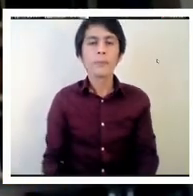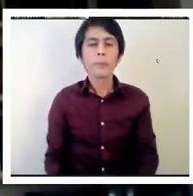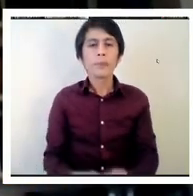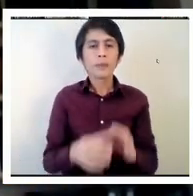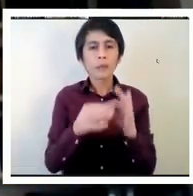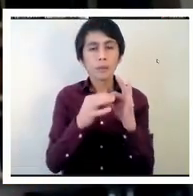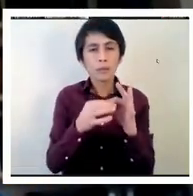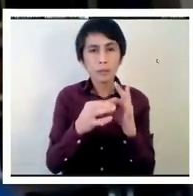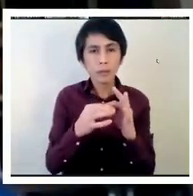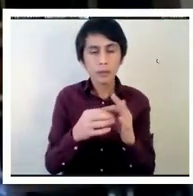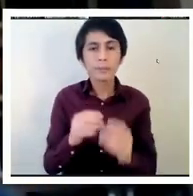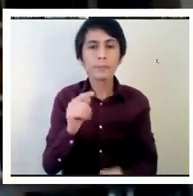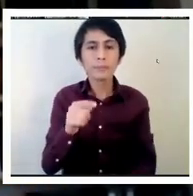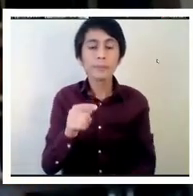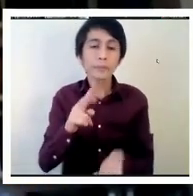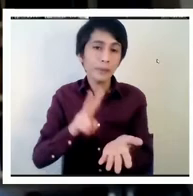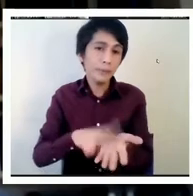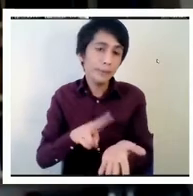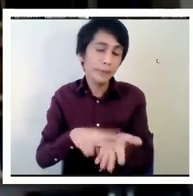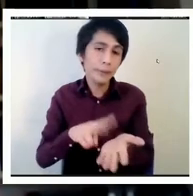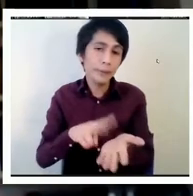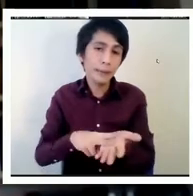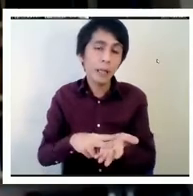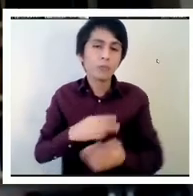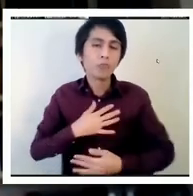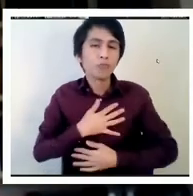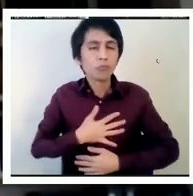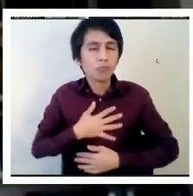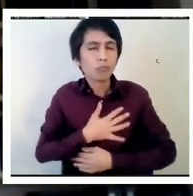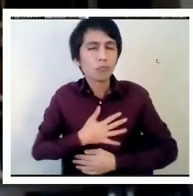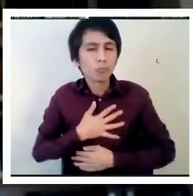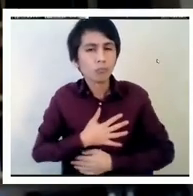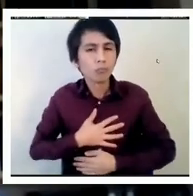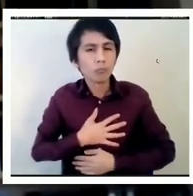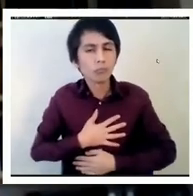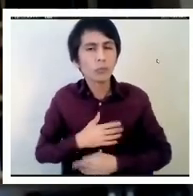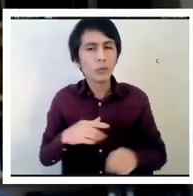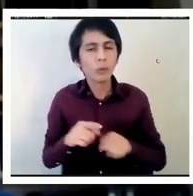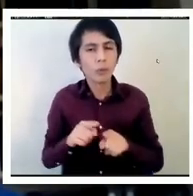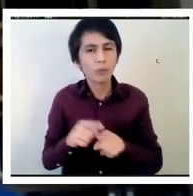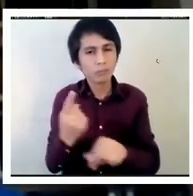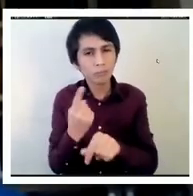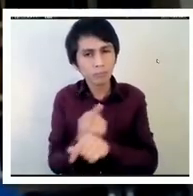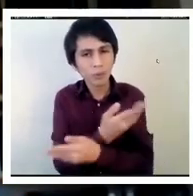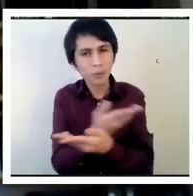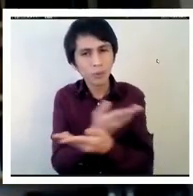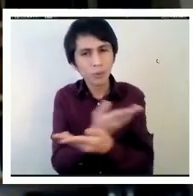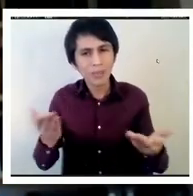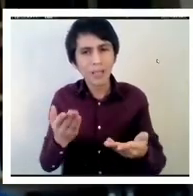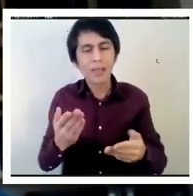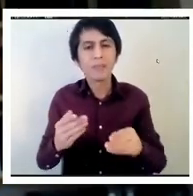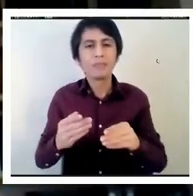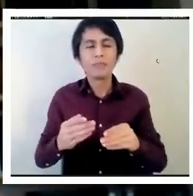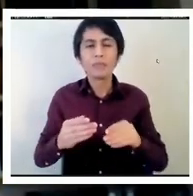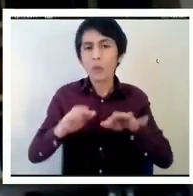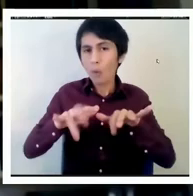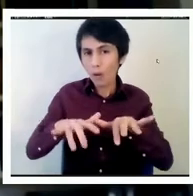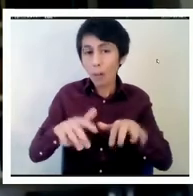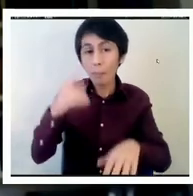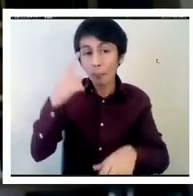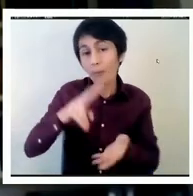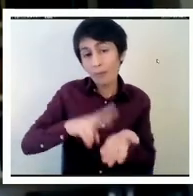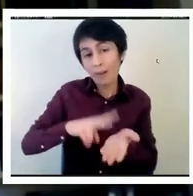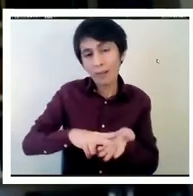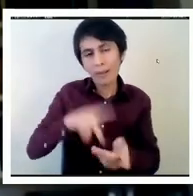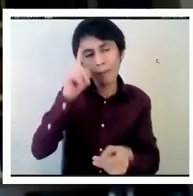y es realmente un placer para mí poder estar hablando con ustedes de manera online, aunque realmente preferiría poder